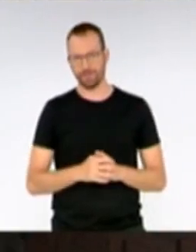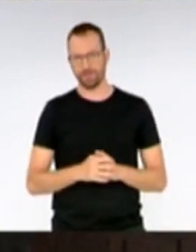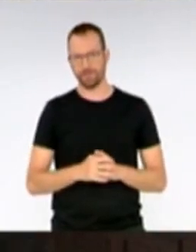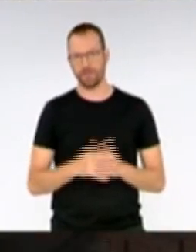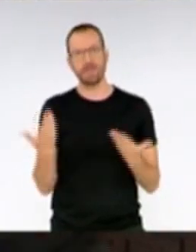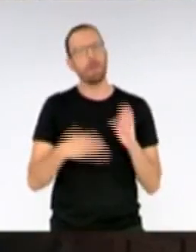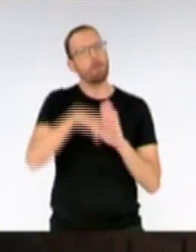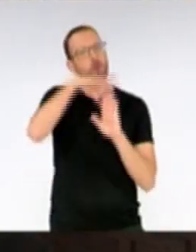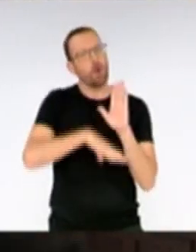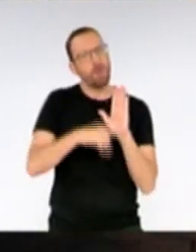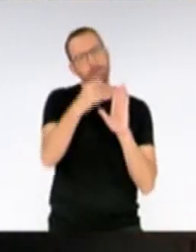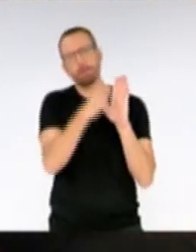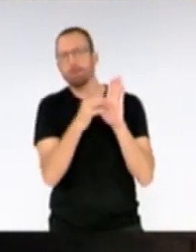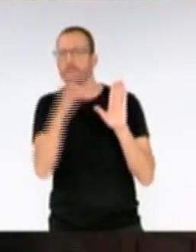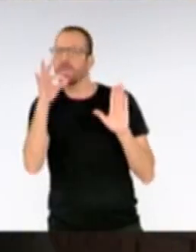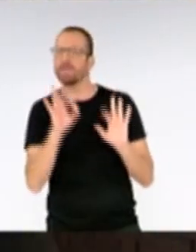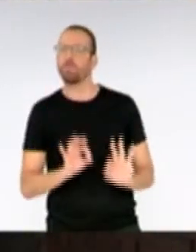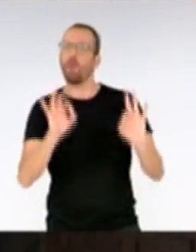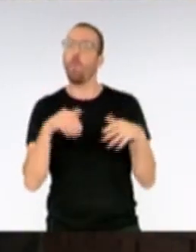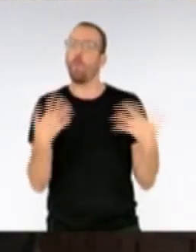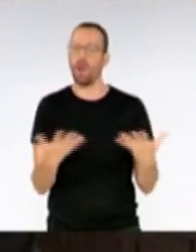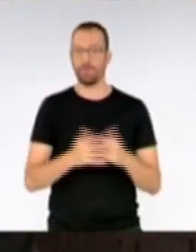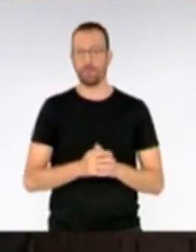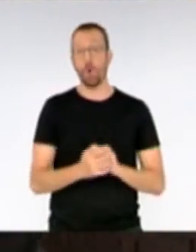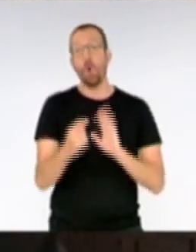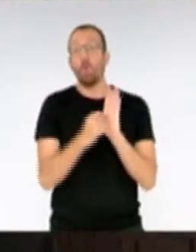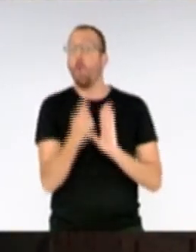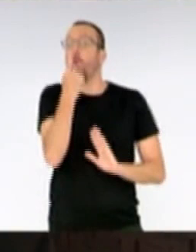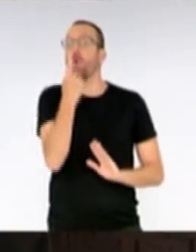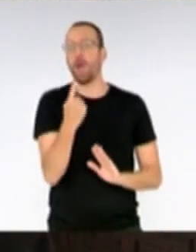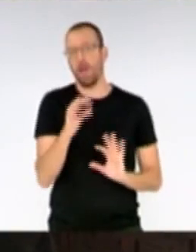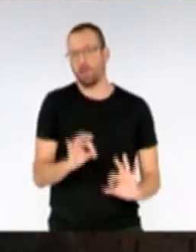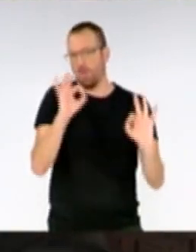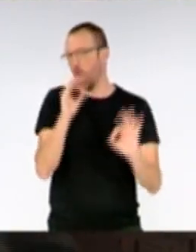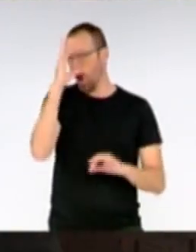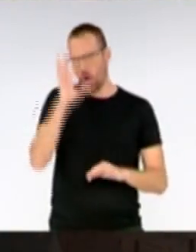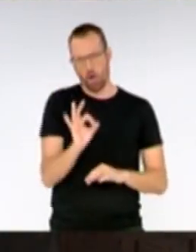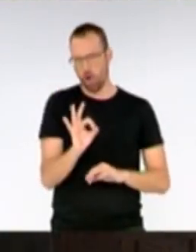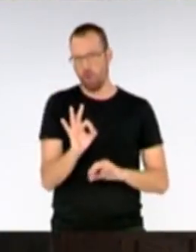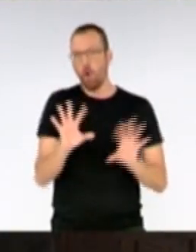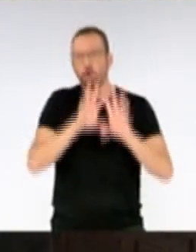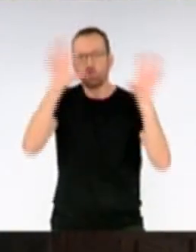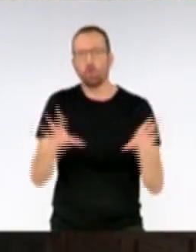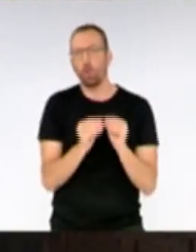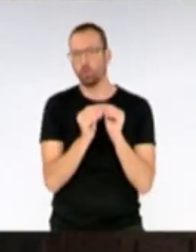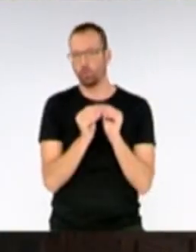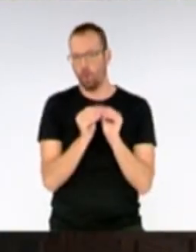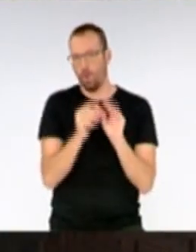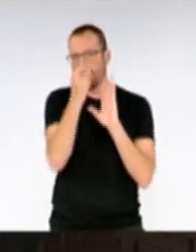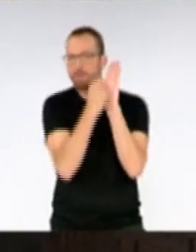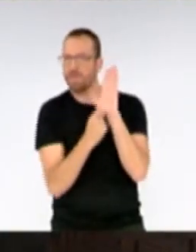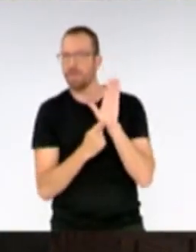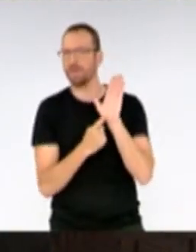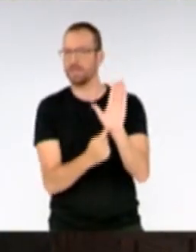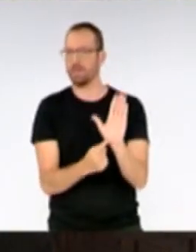es la medida estrella de su programa? Bueno, yo no creo en una única medida estrella. Creo que debe ser un paquete de medidas que puedan ser beneficiosas para